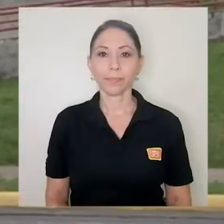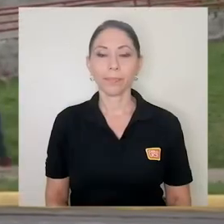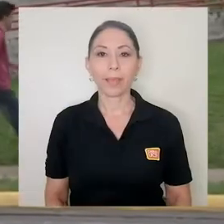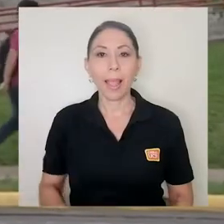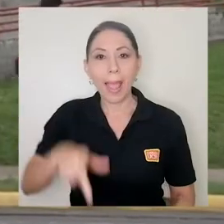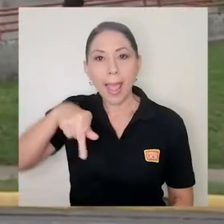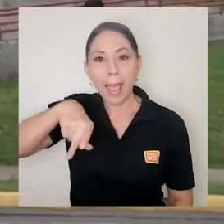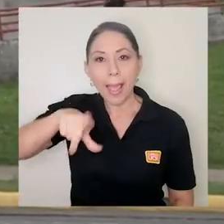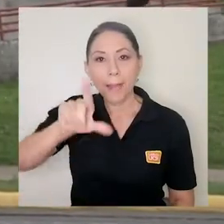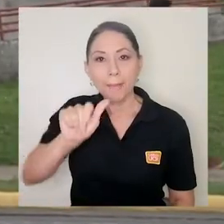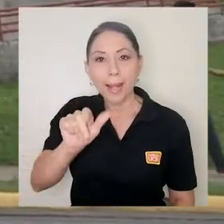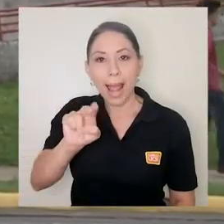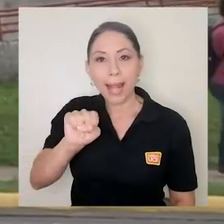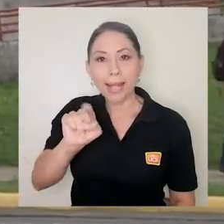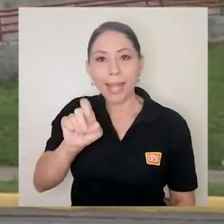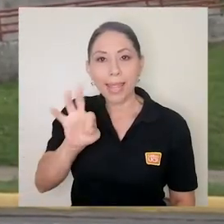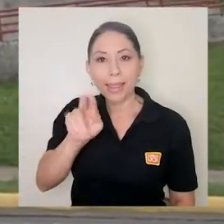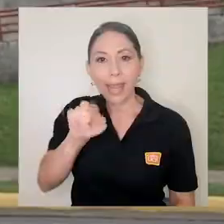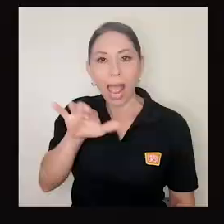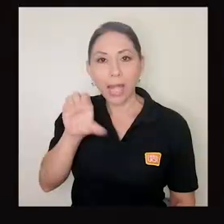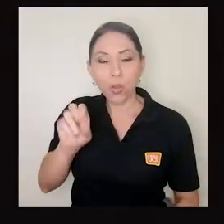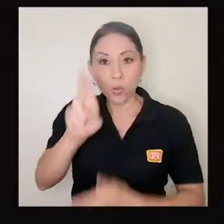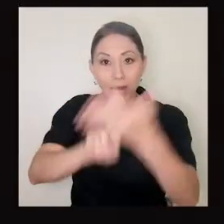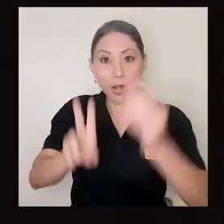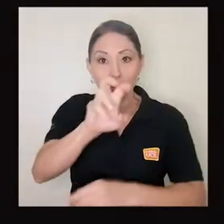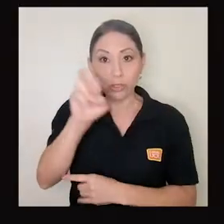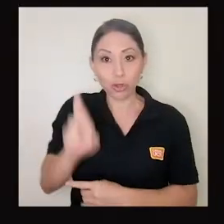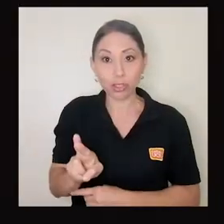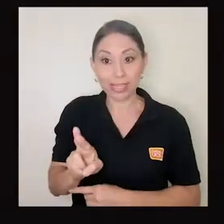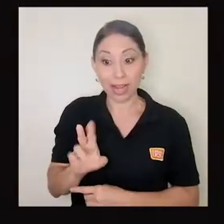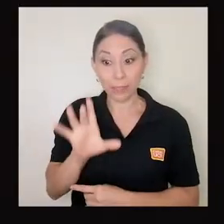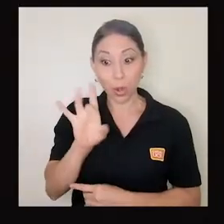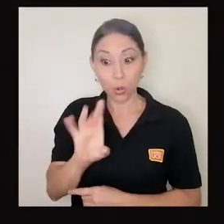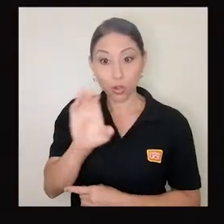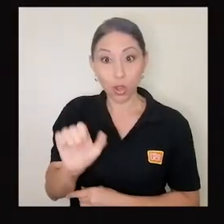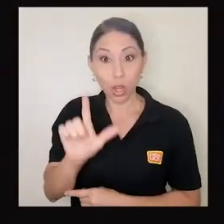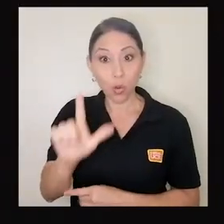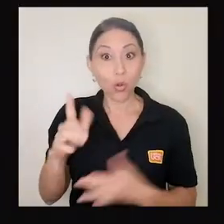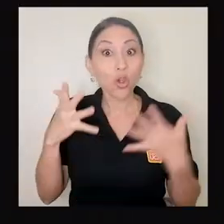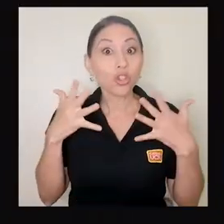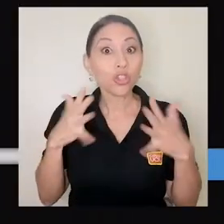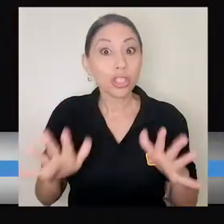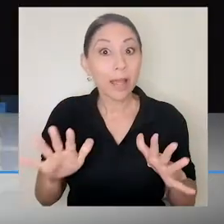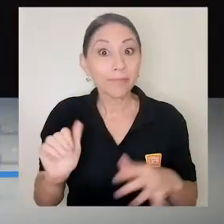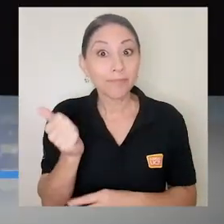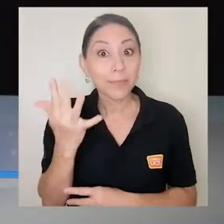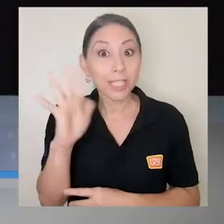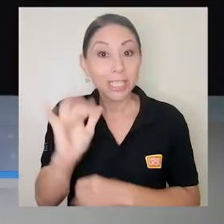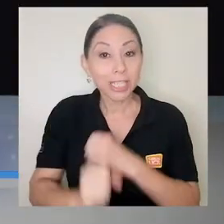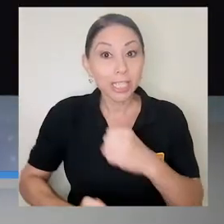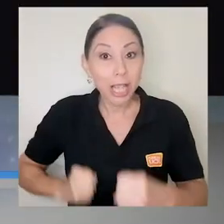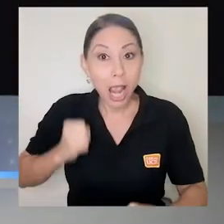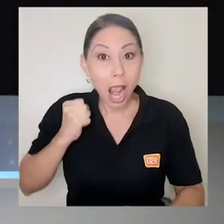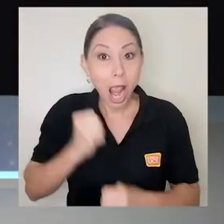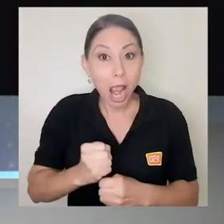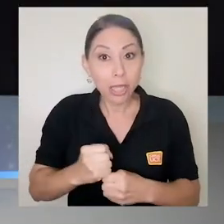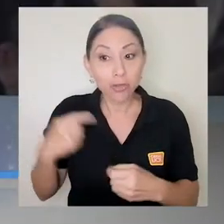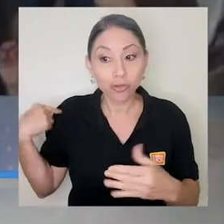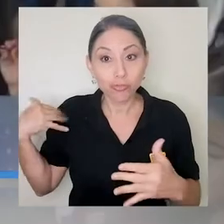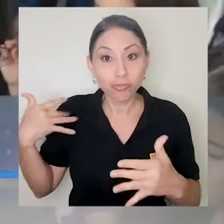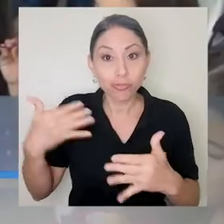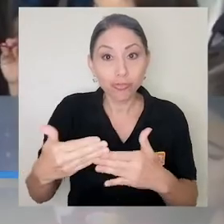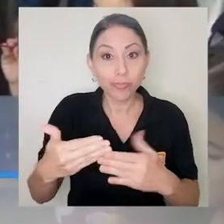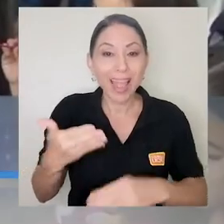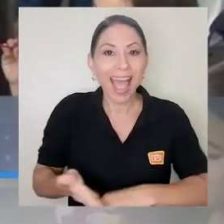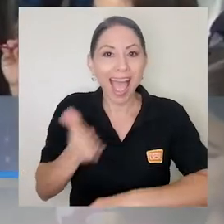el planetario de la universidad de costa rica cumplió este 8 de julio década y media de existencia fue